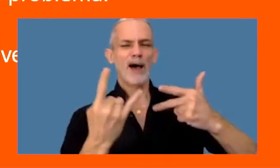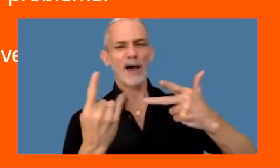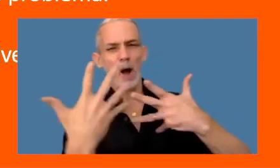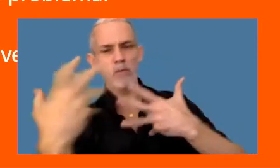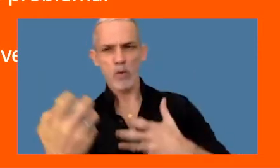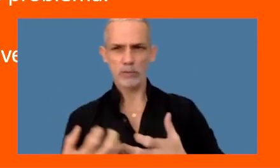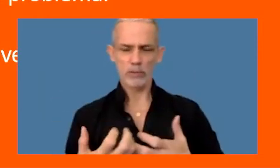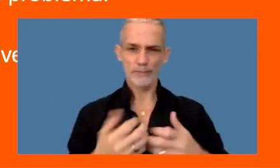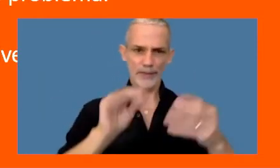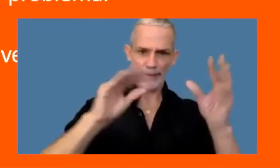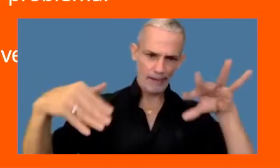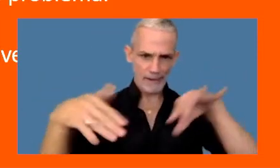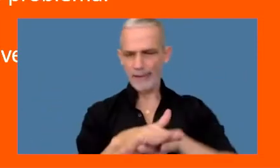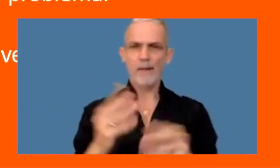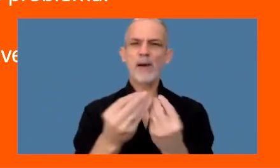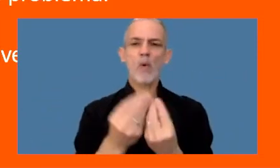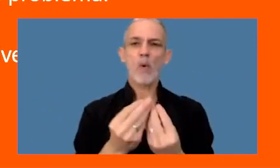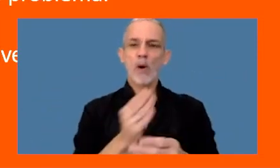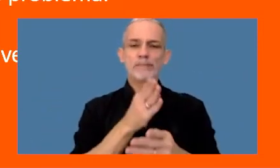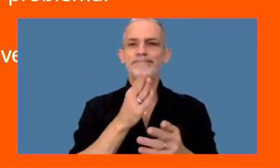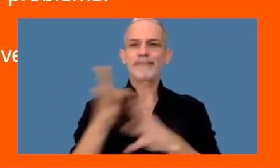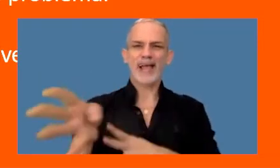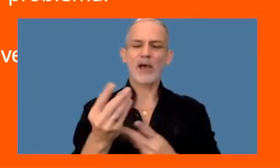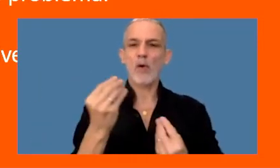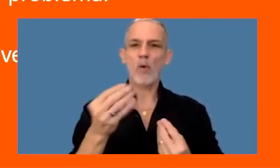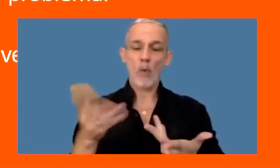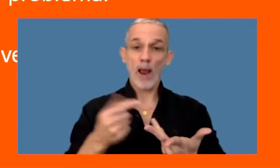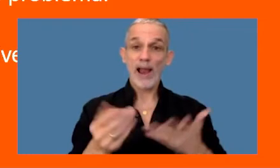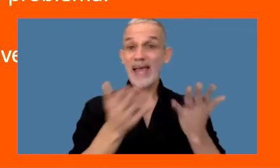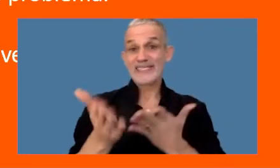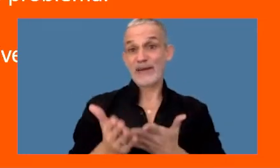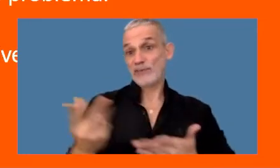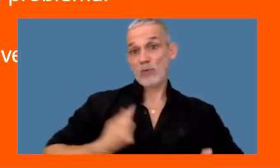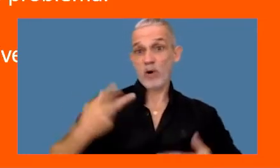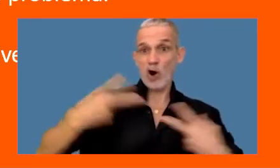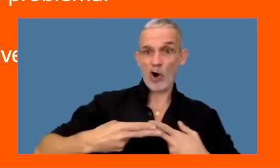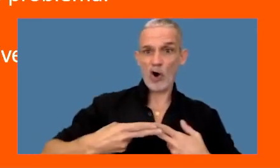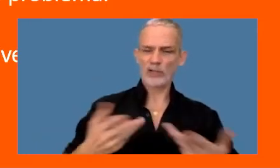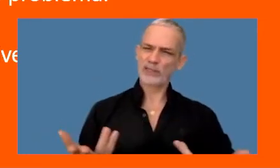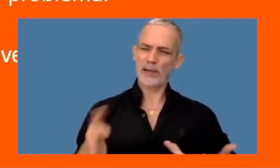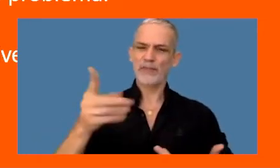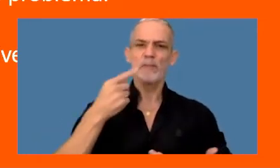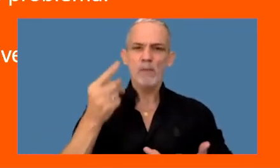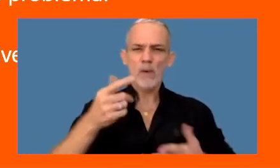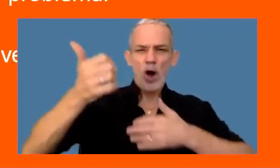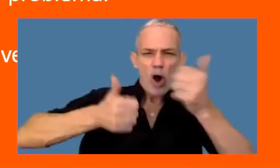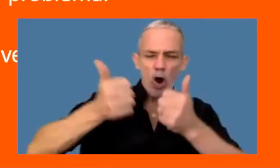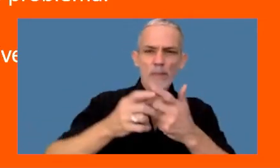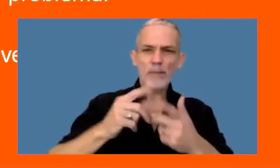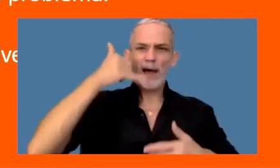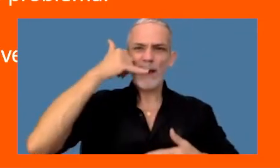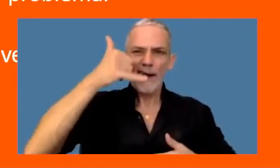combinaciones diversas de ataques de lo que se llama denegación de servicio que es saturar con peticiones de